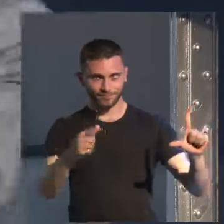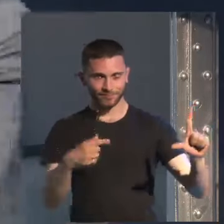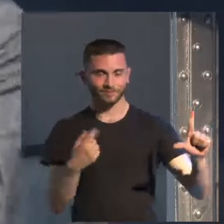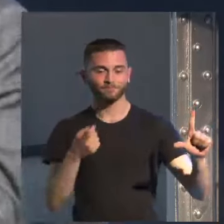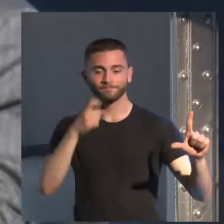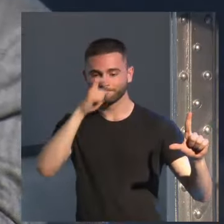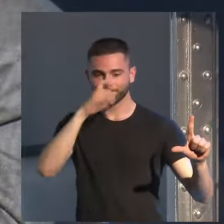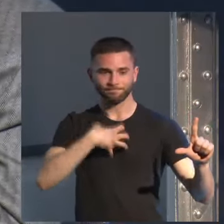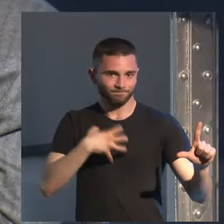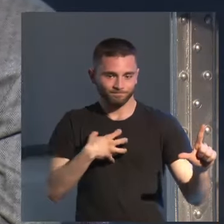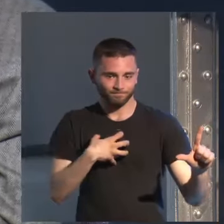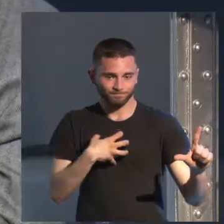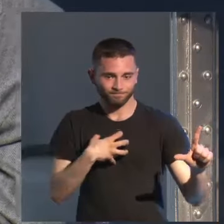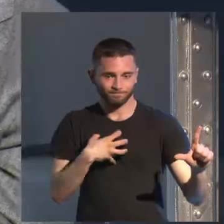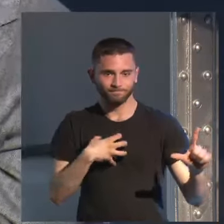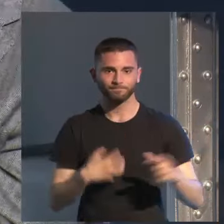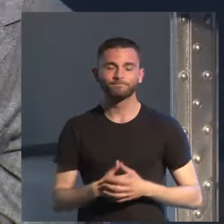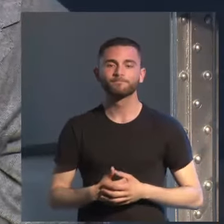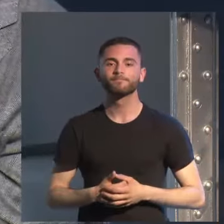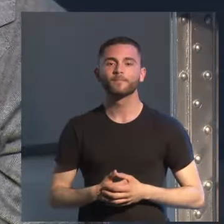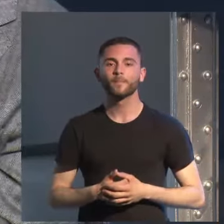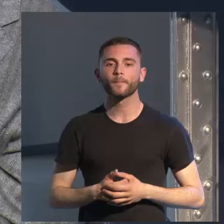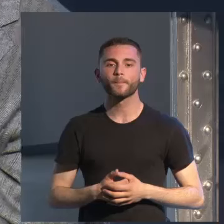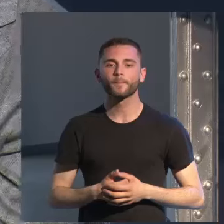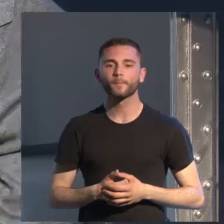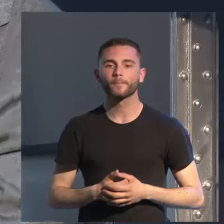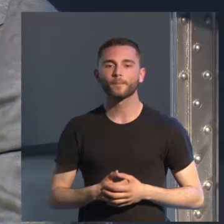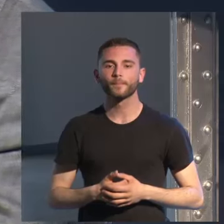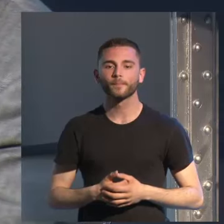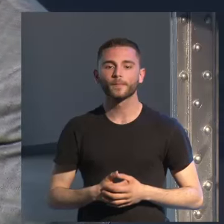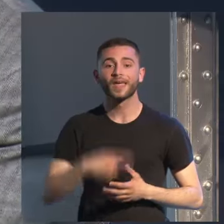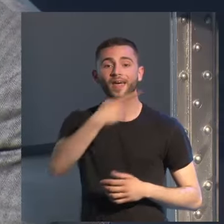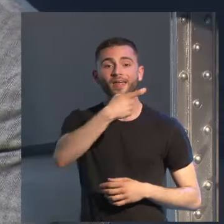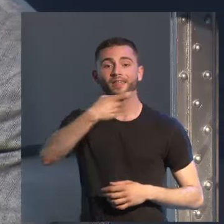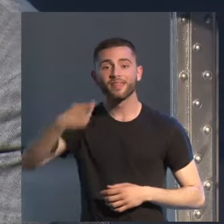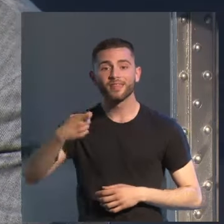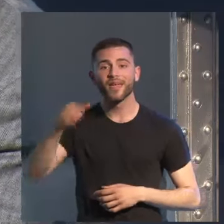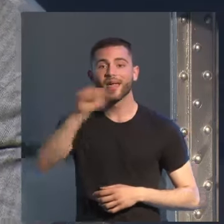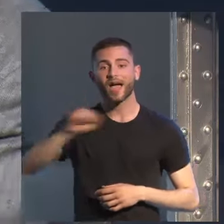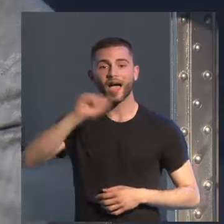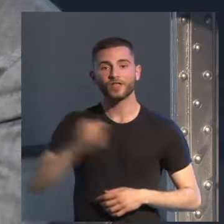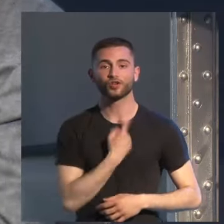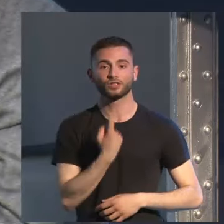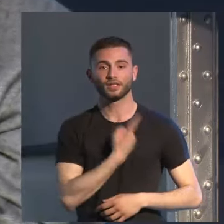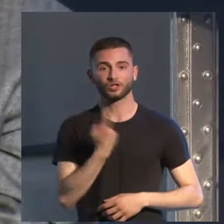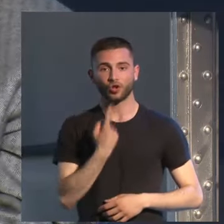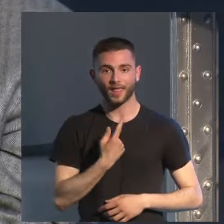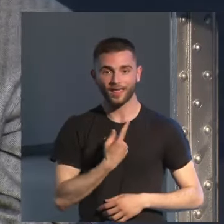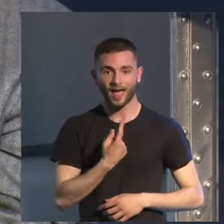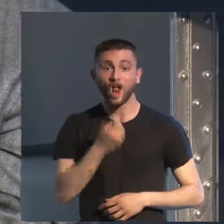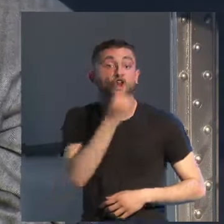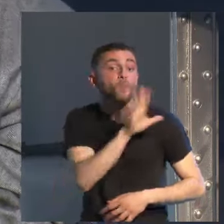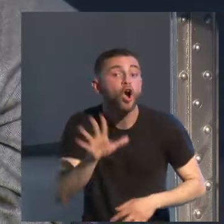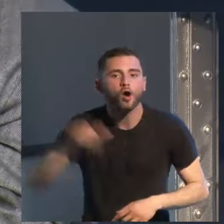evocar... Sería el desastre absoluto. Por eso creo que lo mejor que ha pasado con Cien Años de Soledad es que nunca hayan hecho una película con la